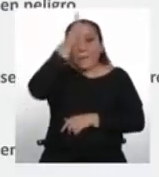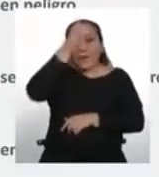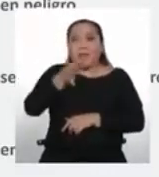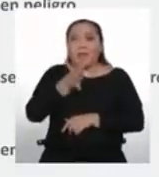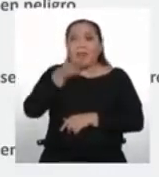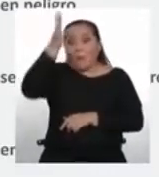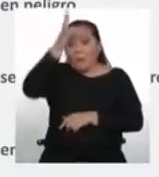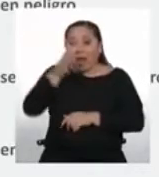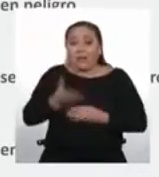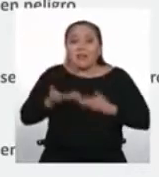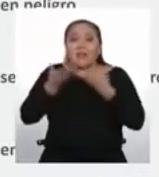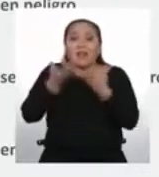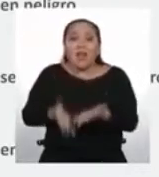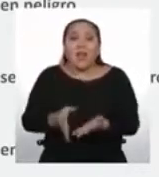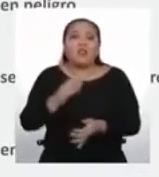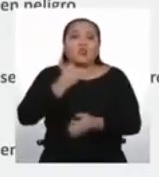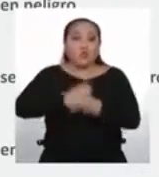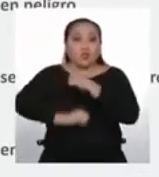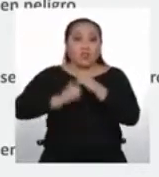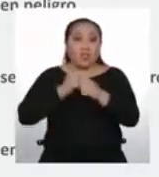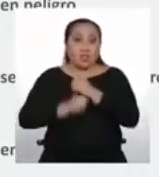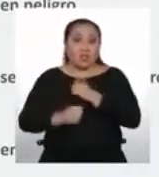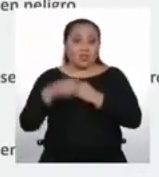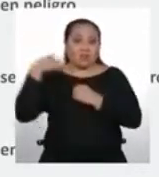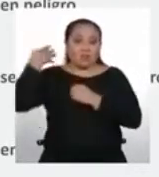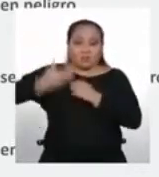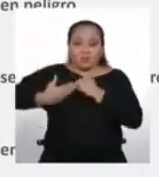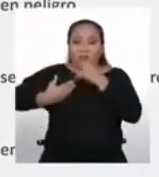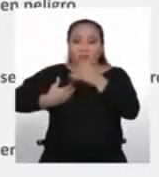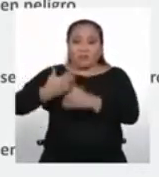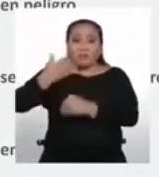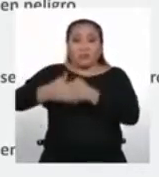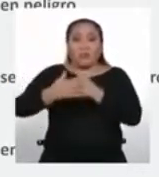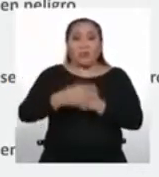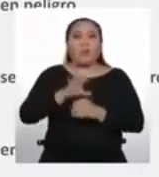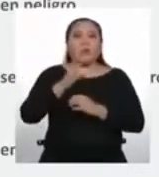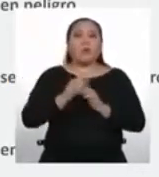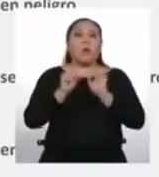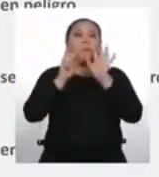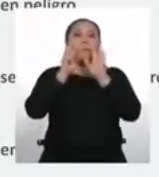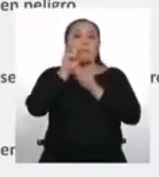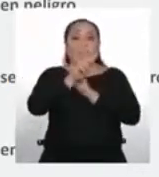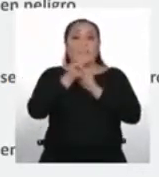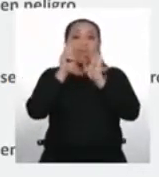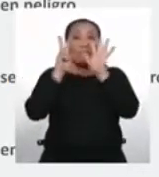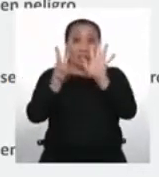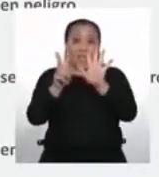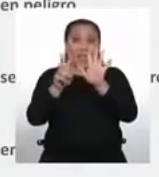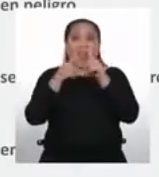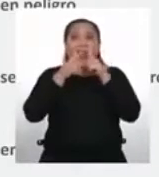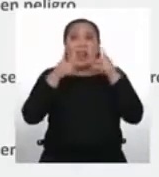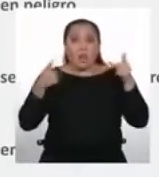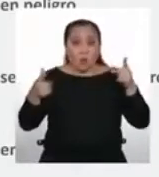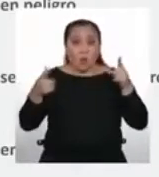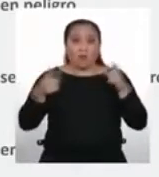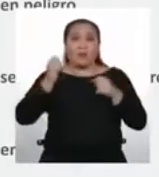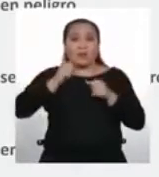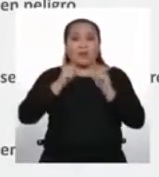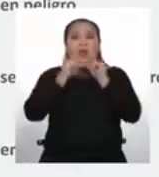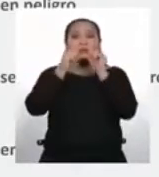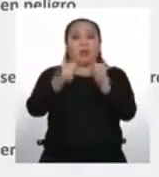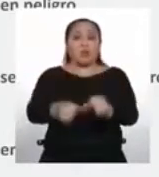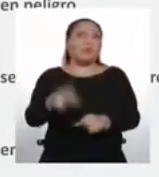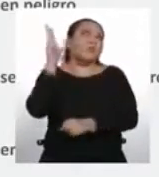a hijos. En ese sentido, se ha visto que hay unas 27 lenguas vitales. Es decir, los niños y niñas